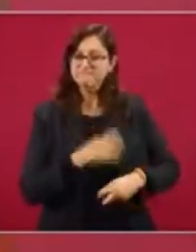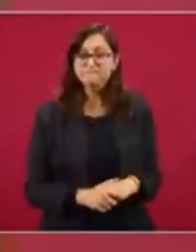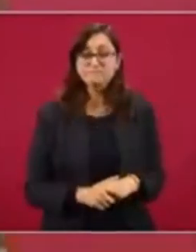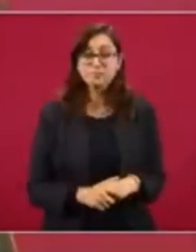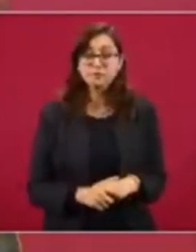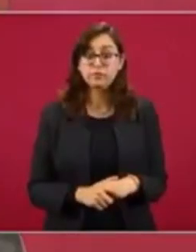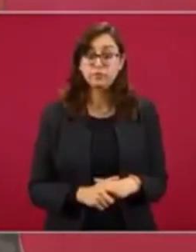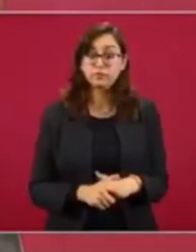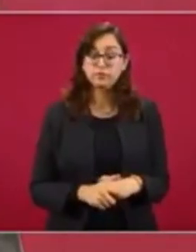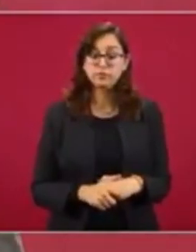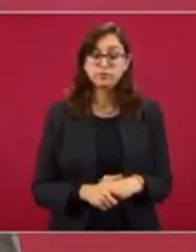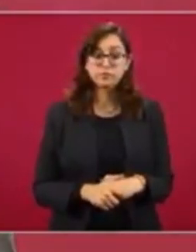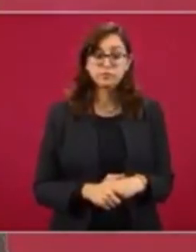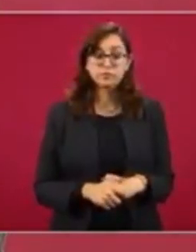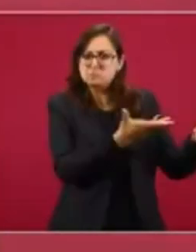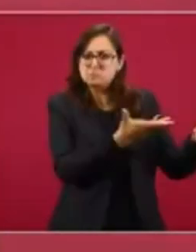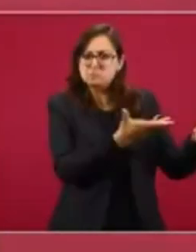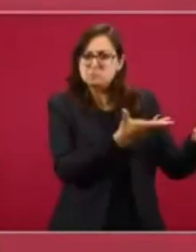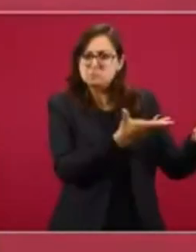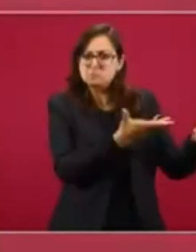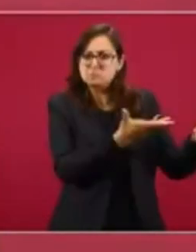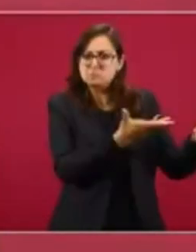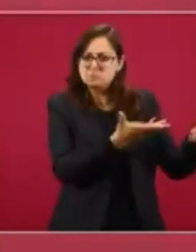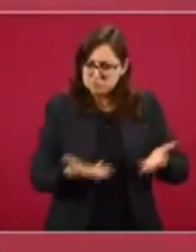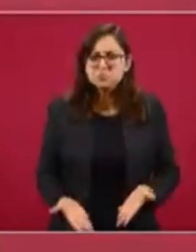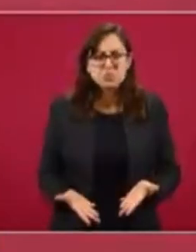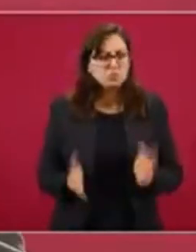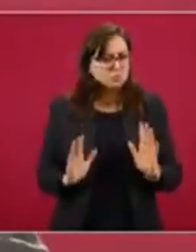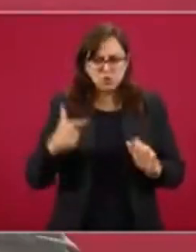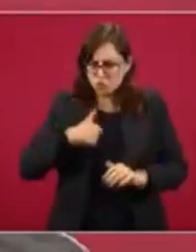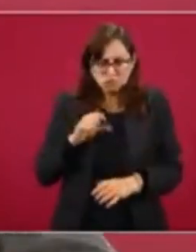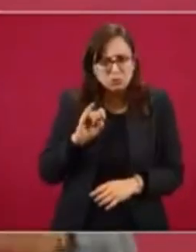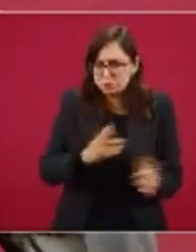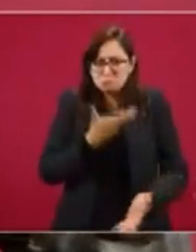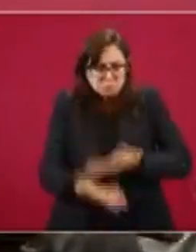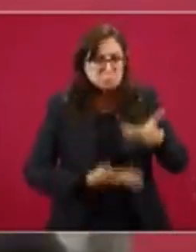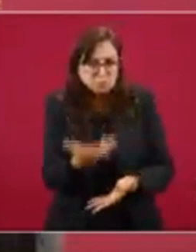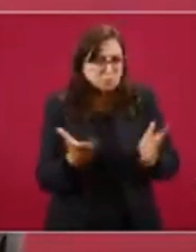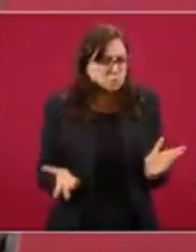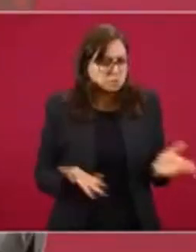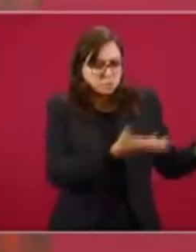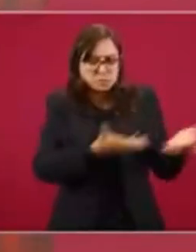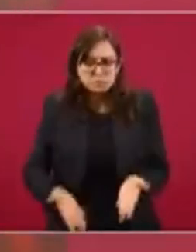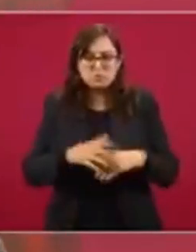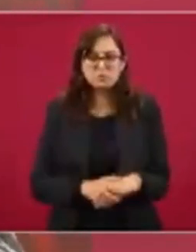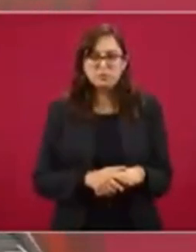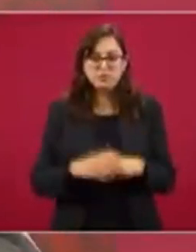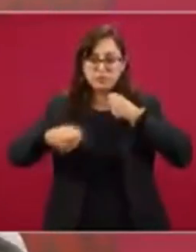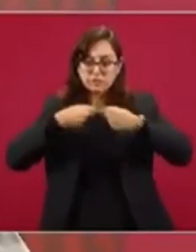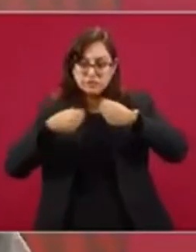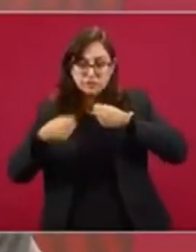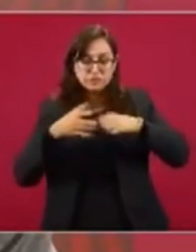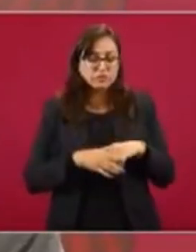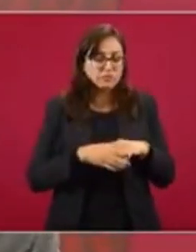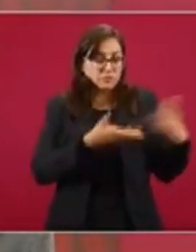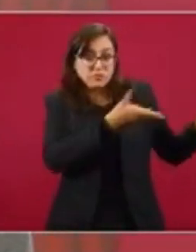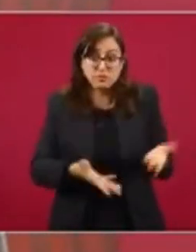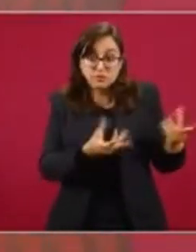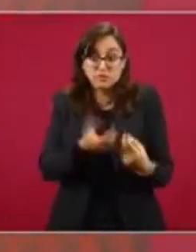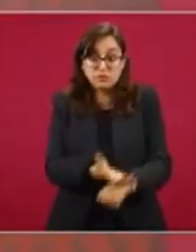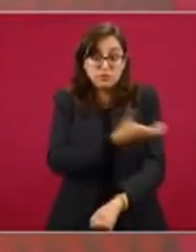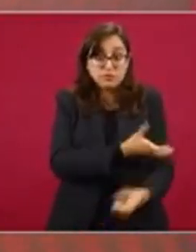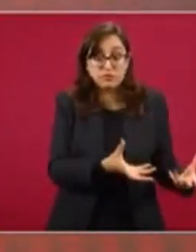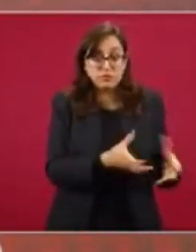vienen aquí, los recibo, como recibo cualquier otra persona, vienen los periodistas, desde luego la prensa conservadora,